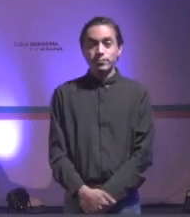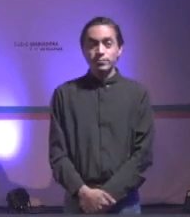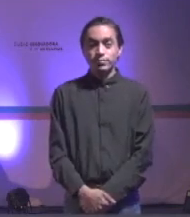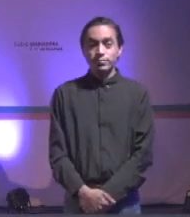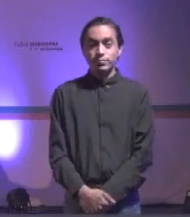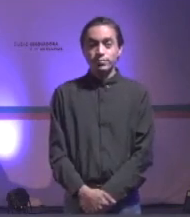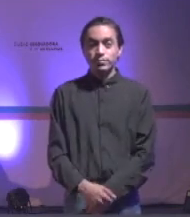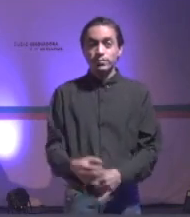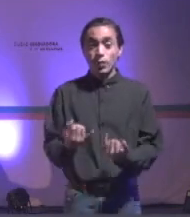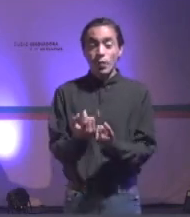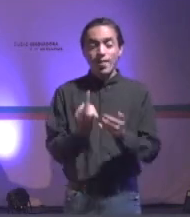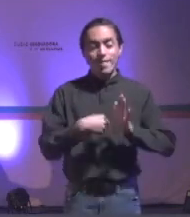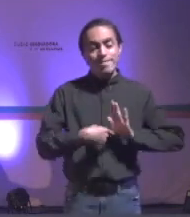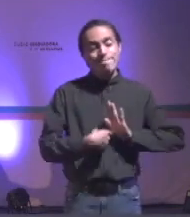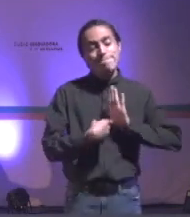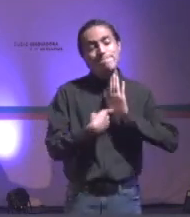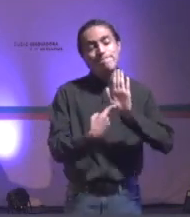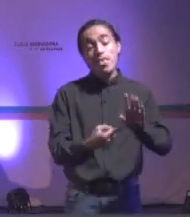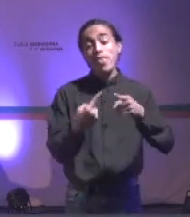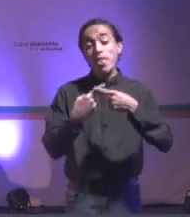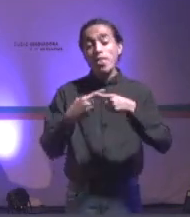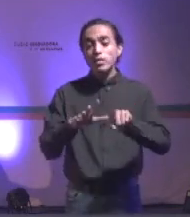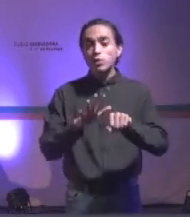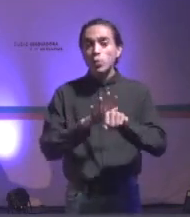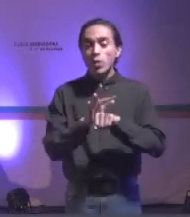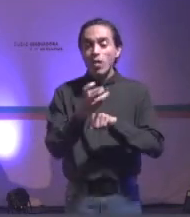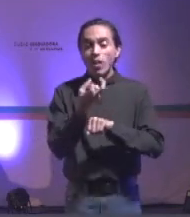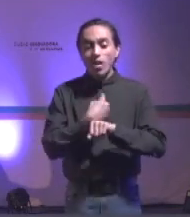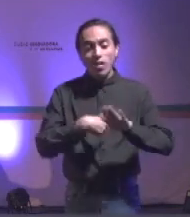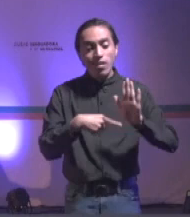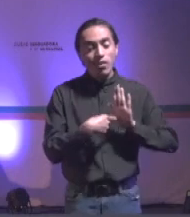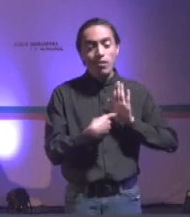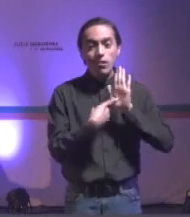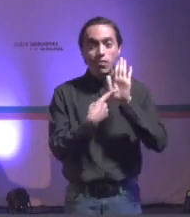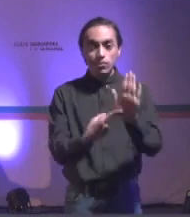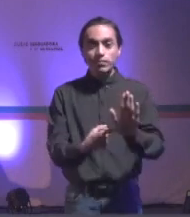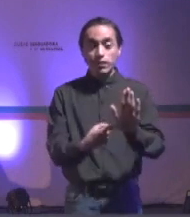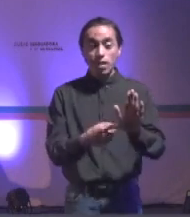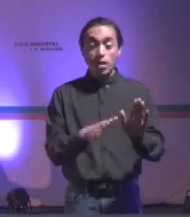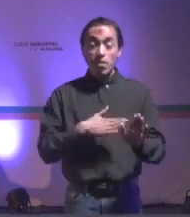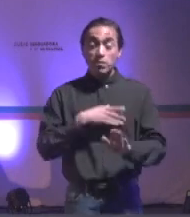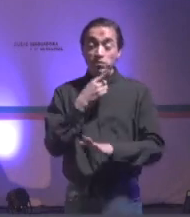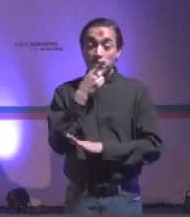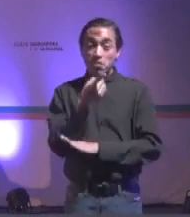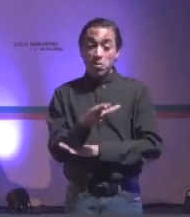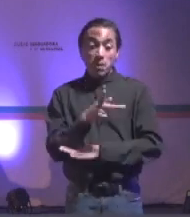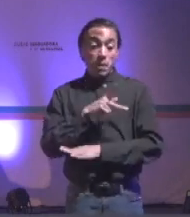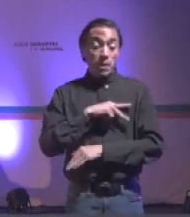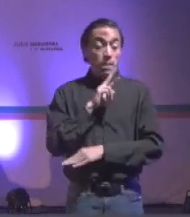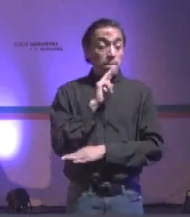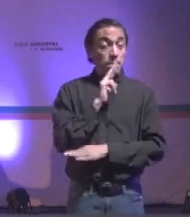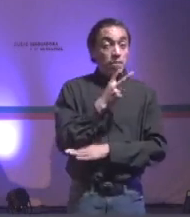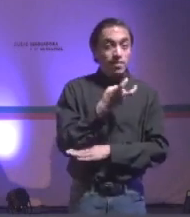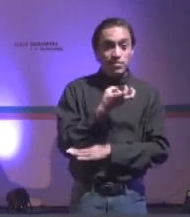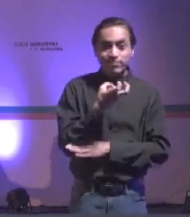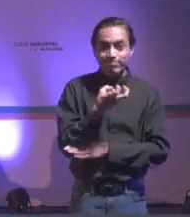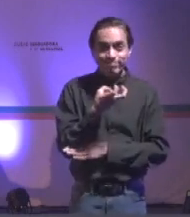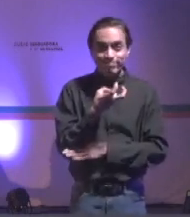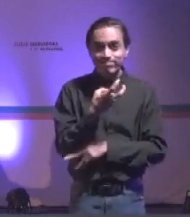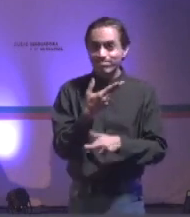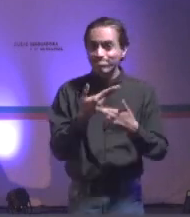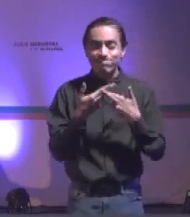Vamos a dar con qué. ¿Cuál es la diferencia? ¿Qué es lo que está haciendo? Decir el mío es mejor no es suficiente.